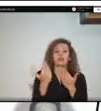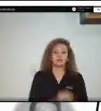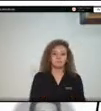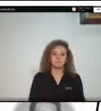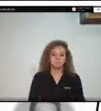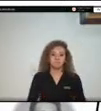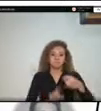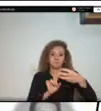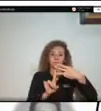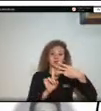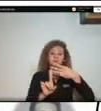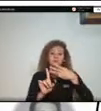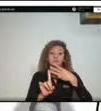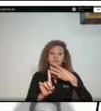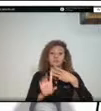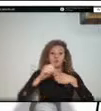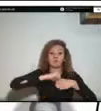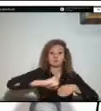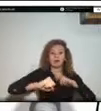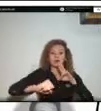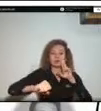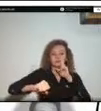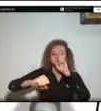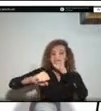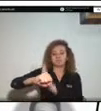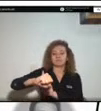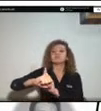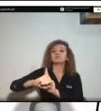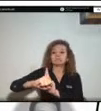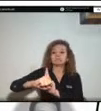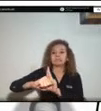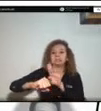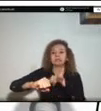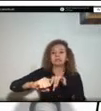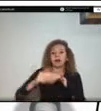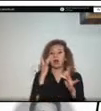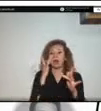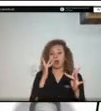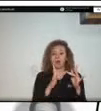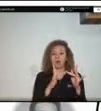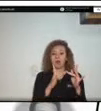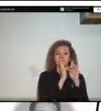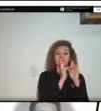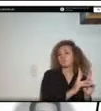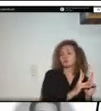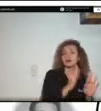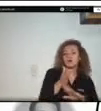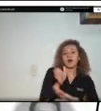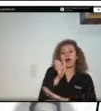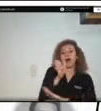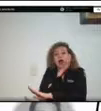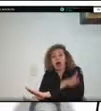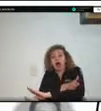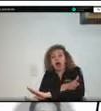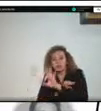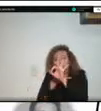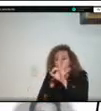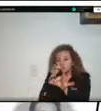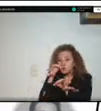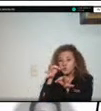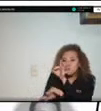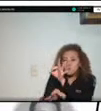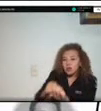medidas no necesariamente de respuesta sino anticipándose a través de medidas de reducción del riesgo